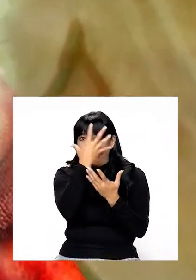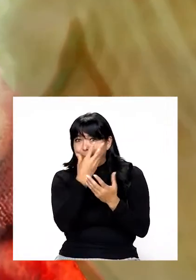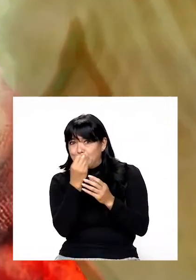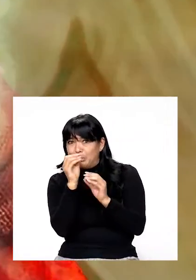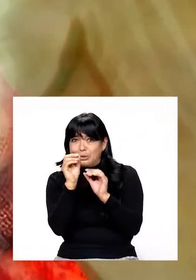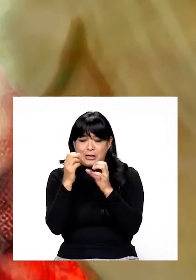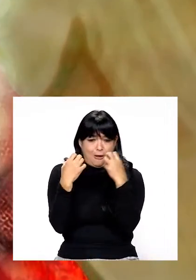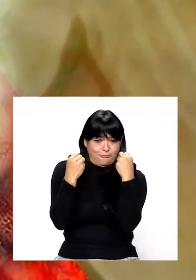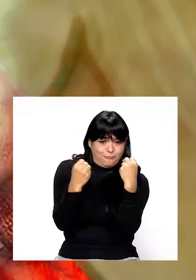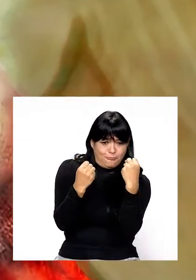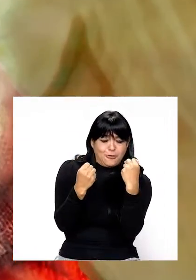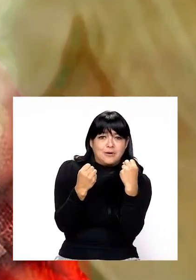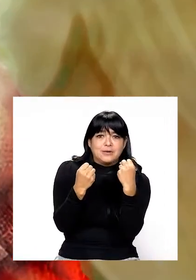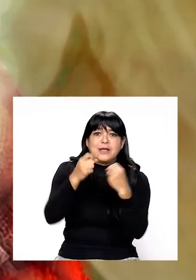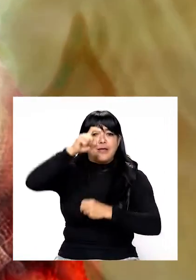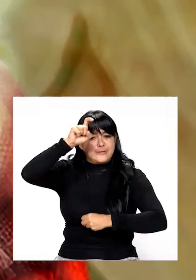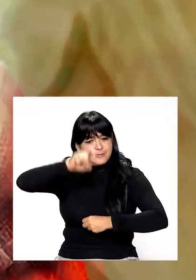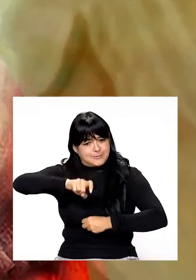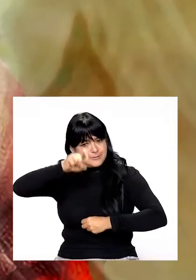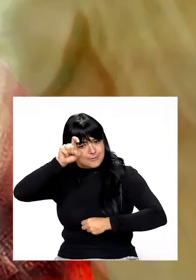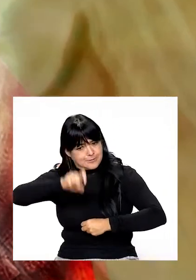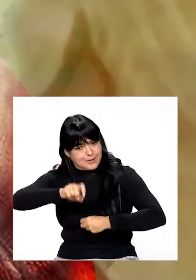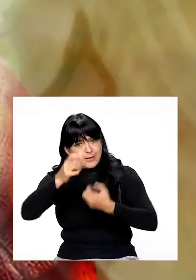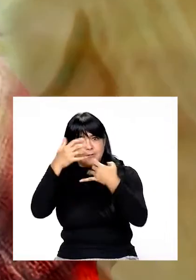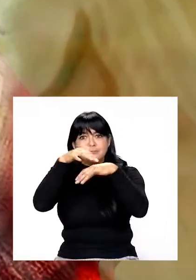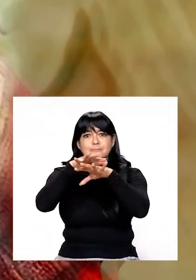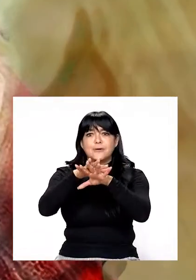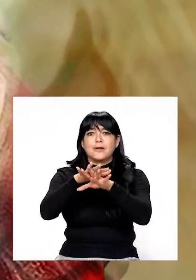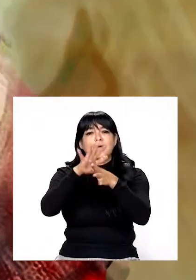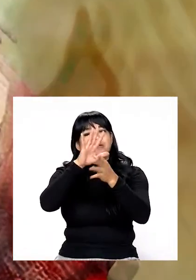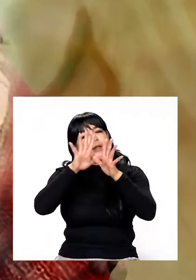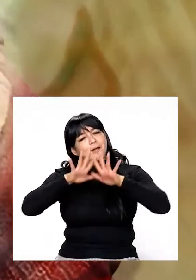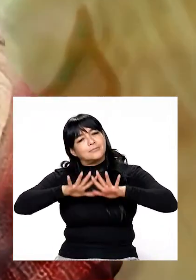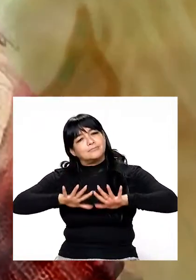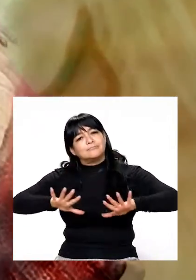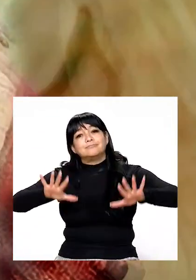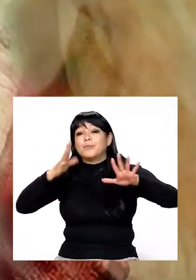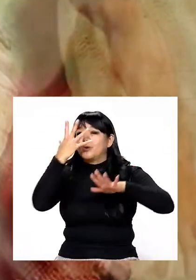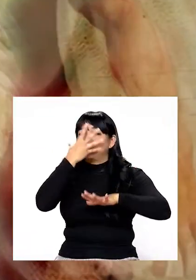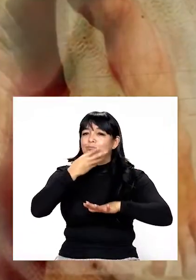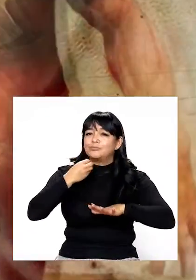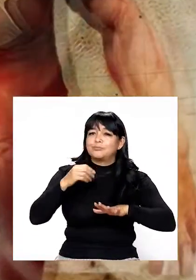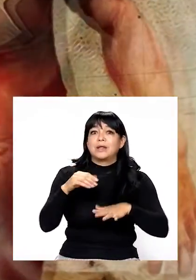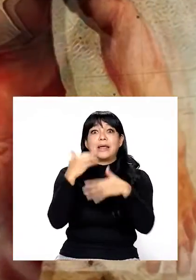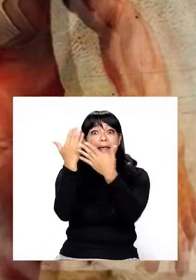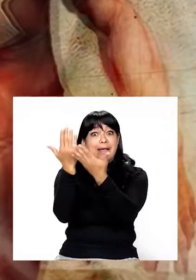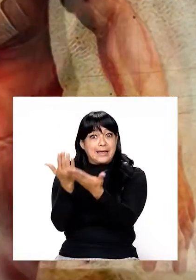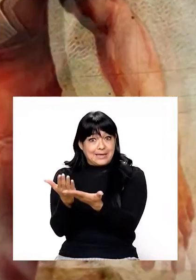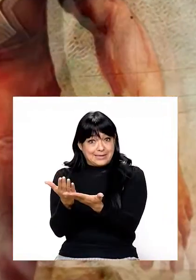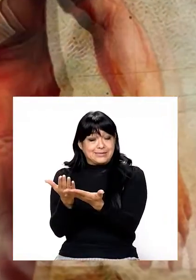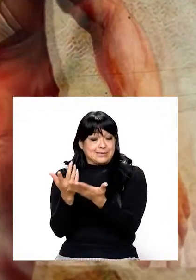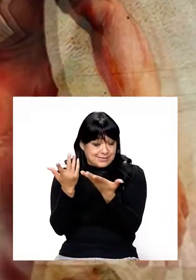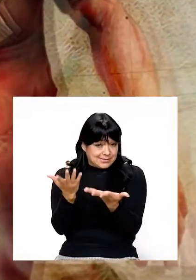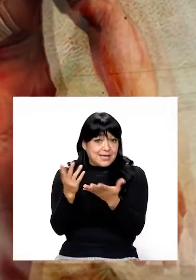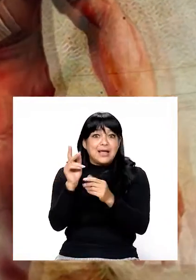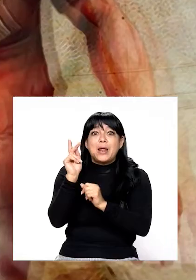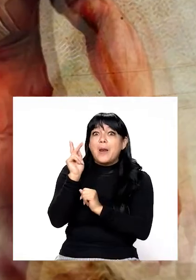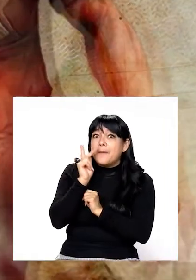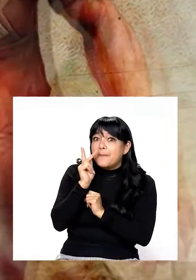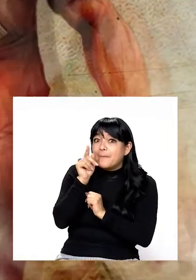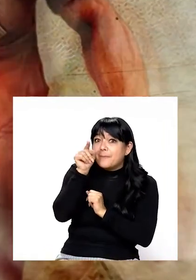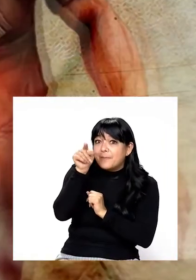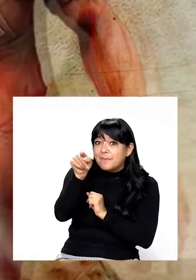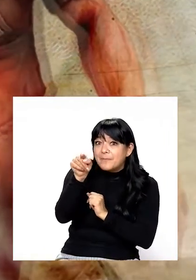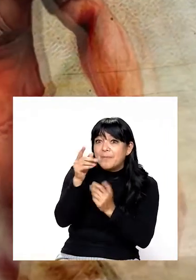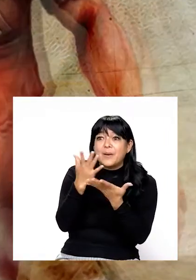que tanto la belleza como la fuerza deben ser el resultado de la armonía. Ese era el